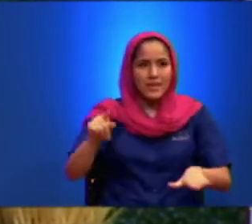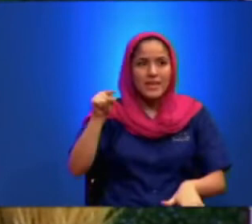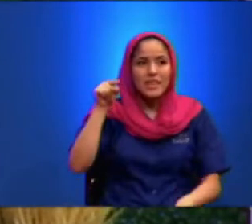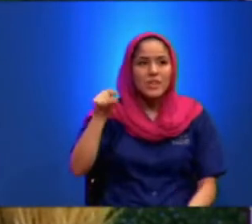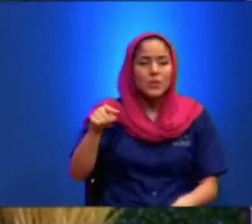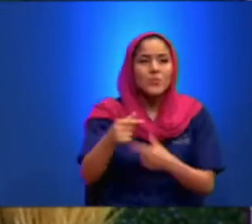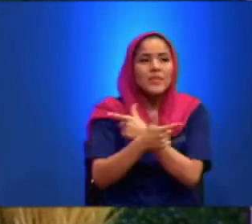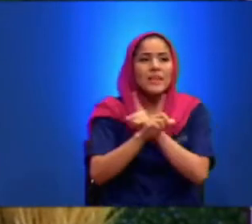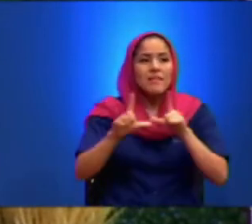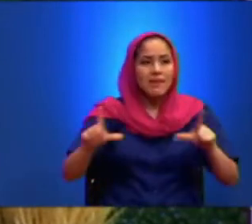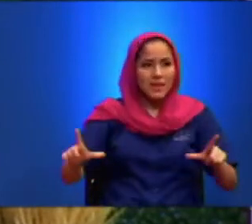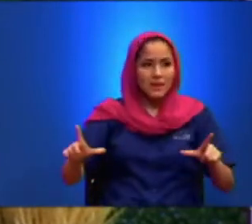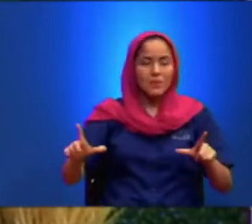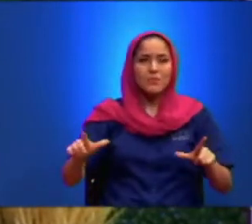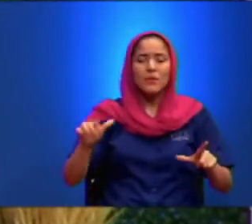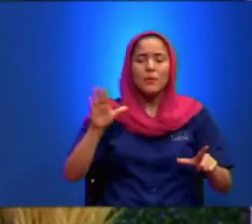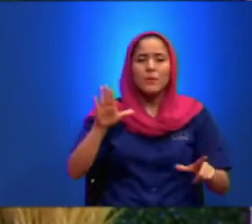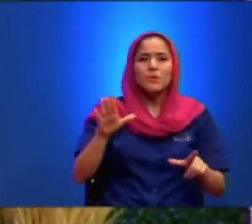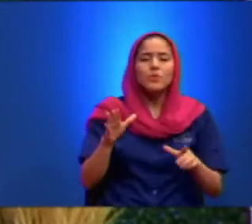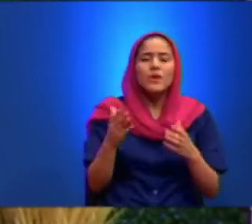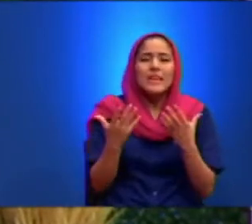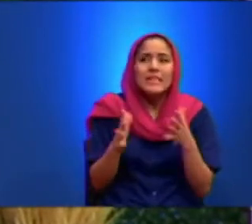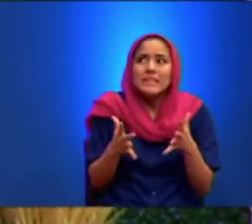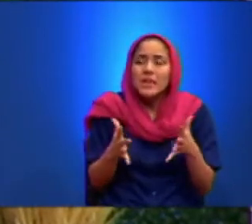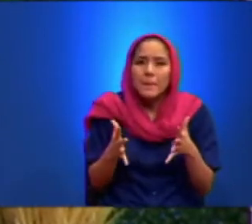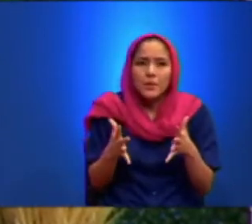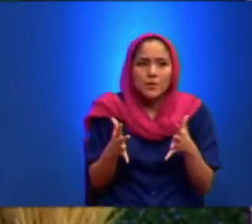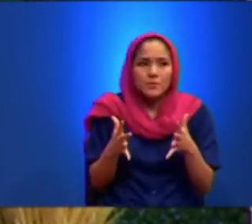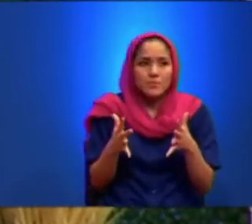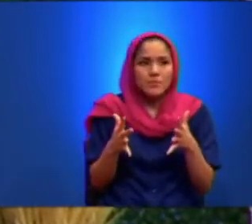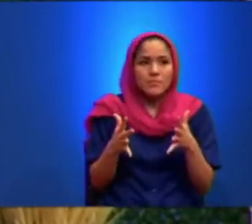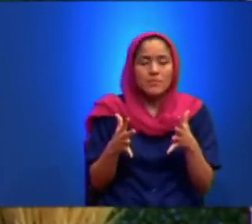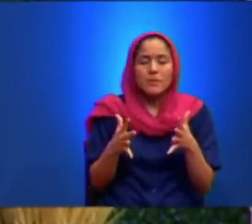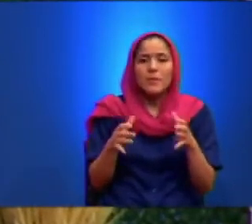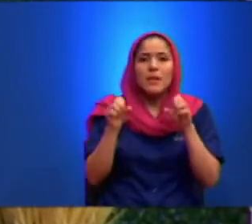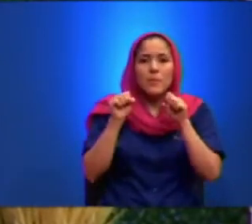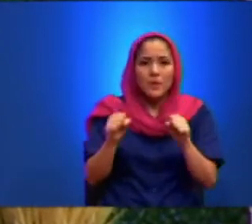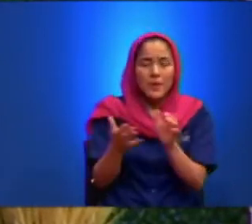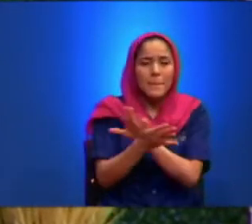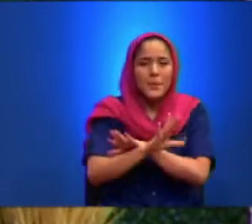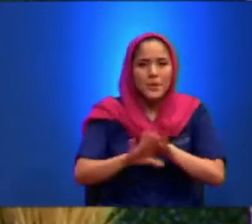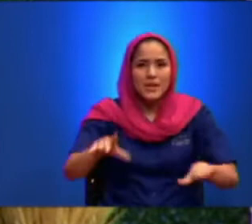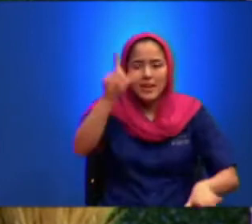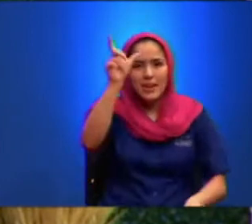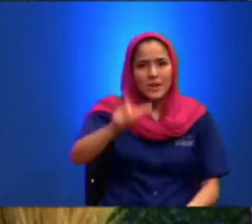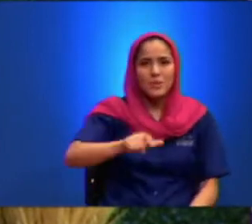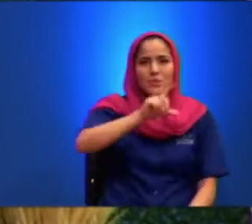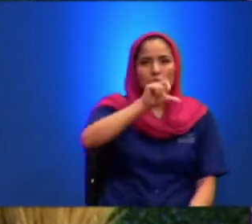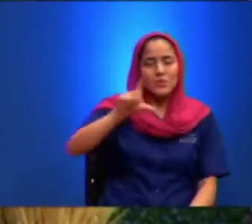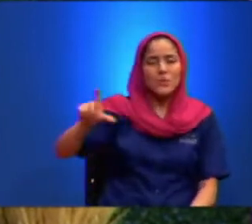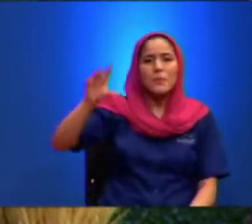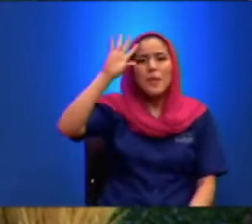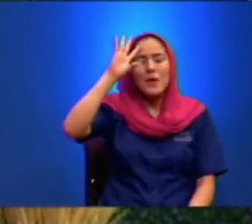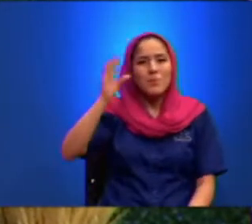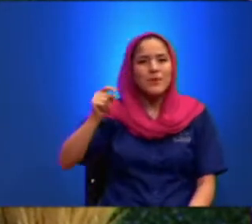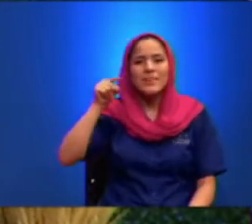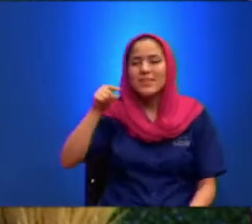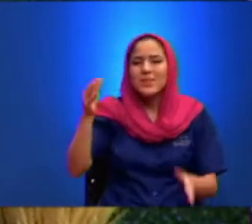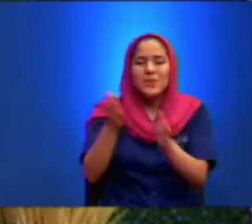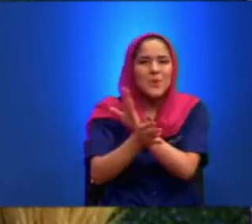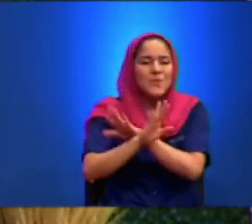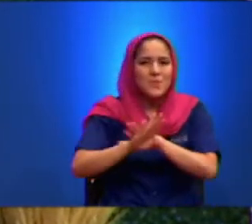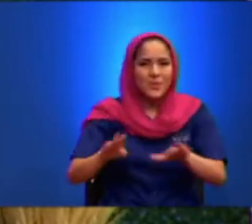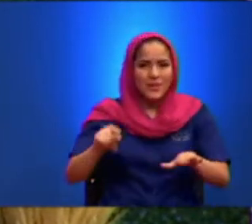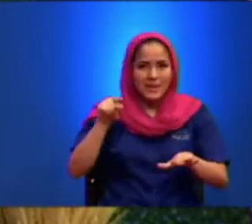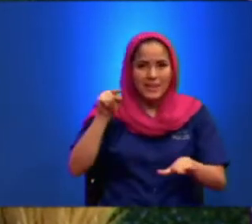A Causa De Tu Temor Reverente Para Poder Morir En La Cruz Porque Si Hieras Muerto En Getsemaní No Me Hubieras Podido